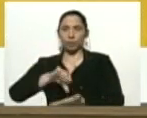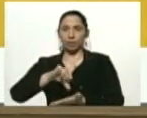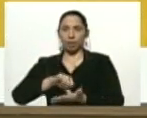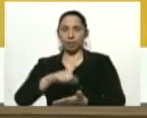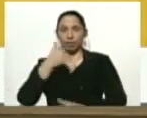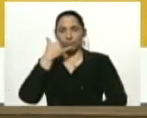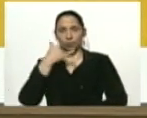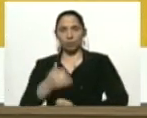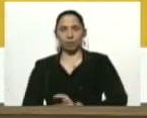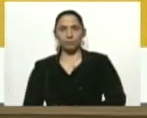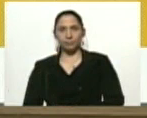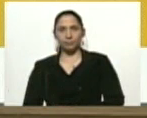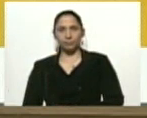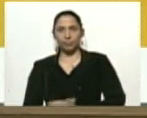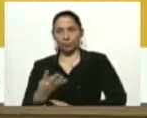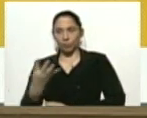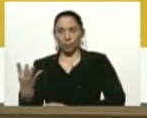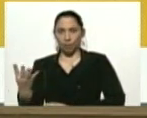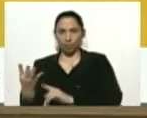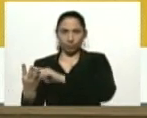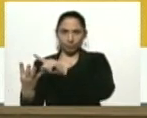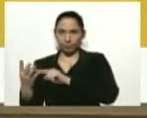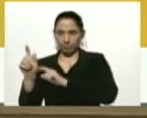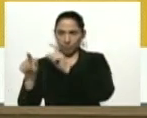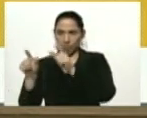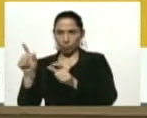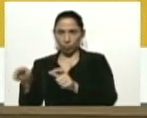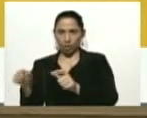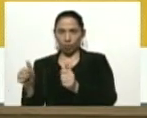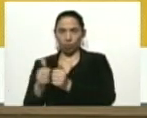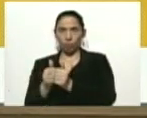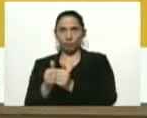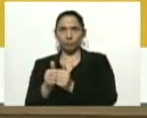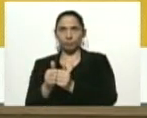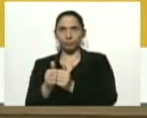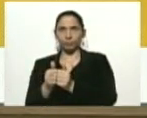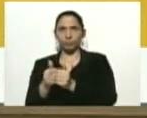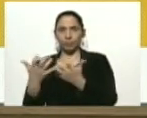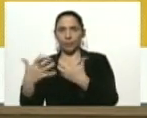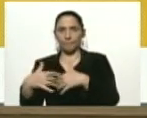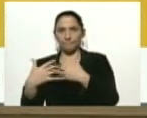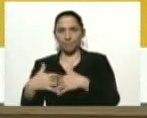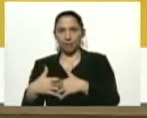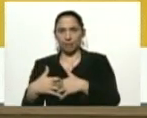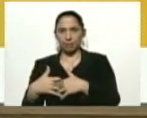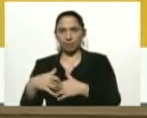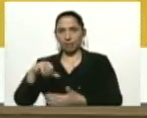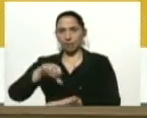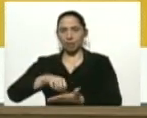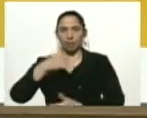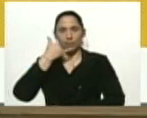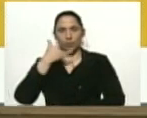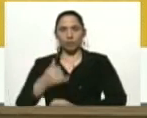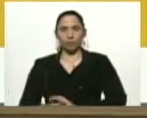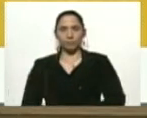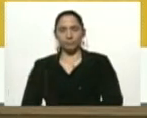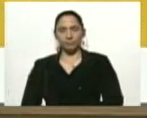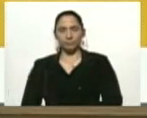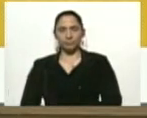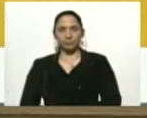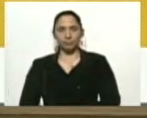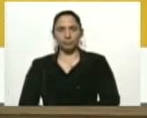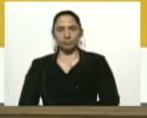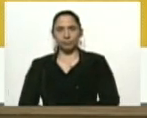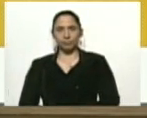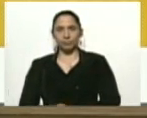Estos son los casos que tienen que ver con la central telefónica. Luego tenemos el